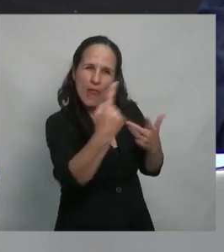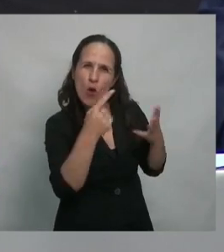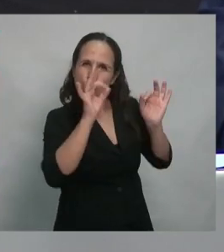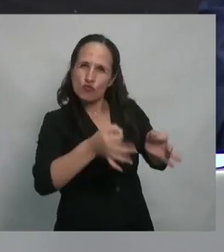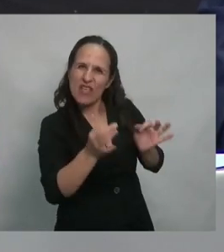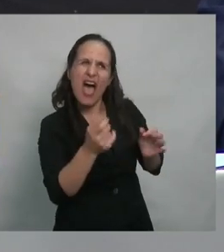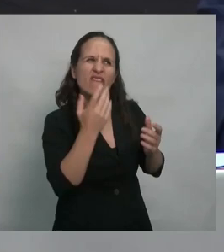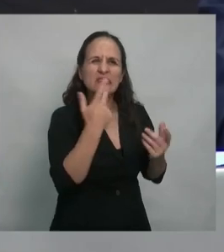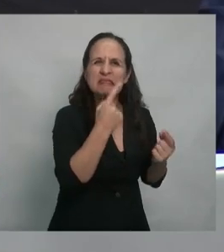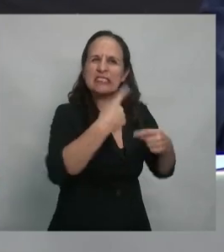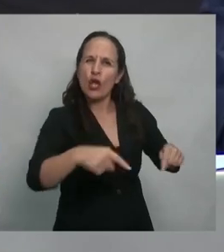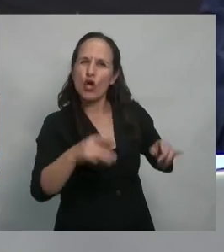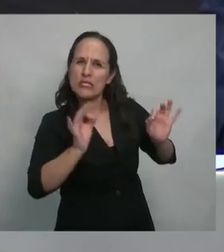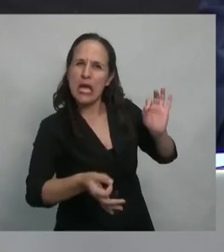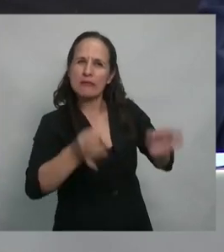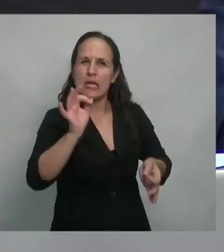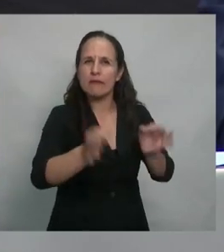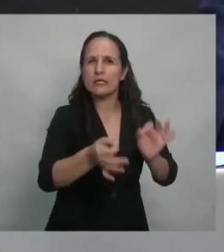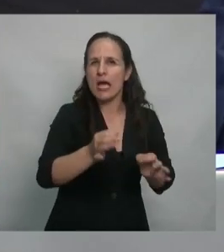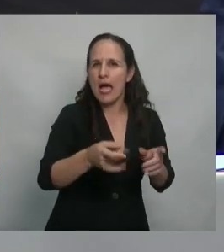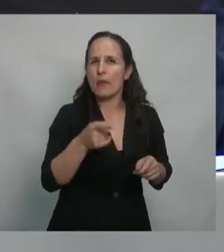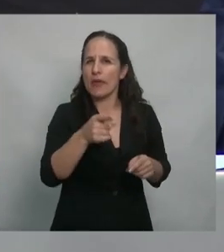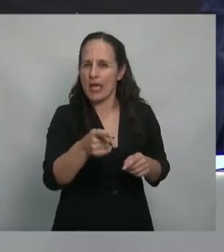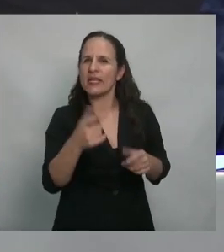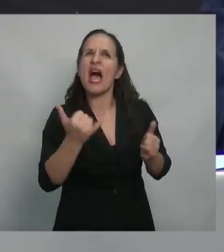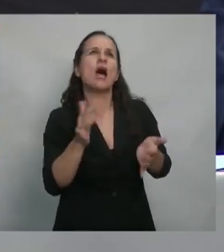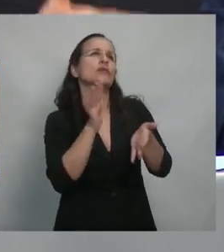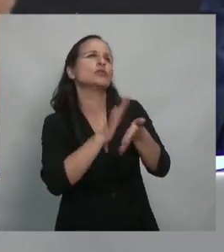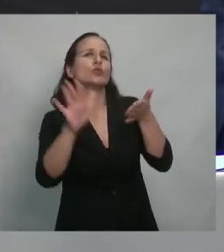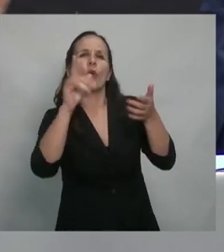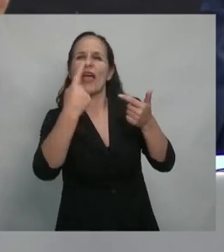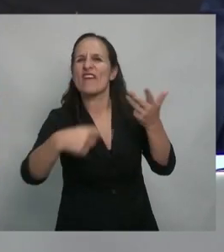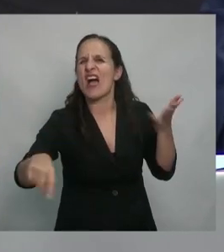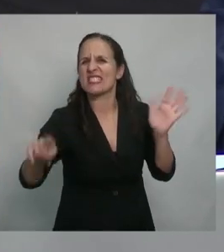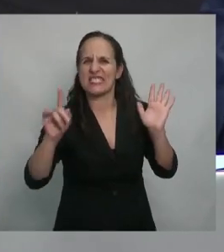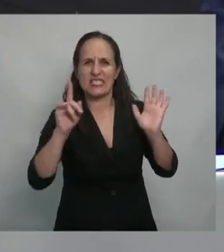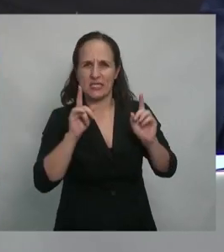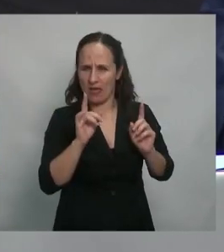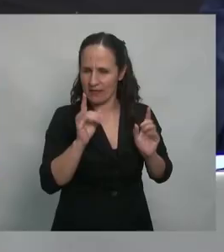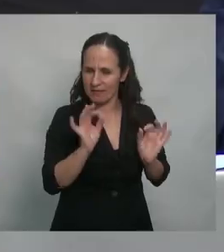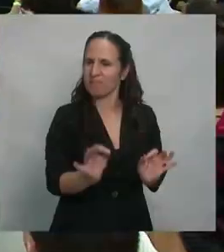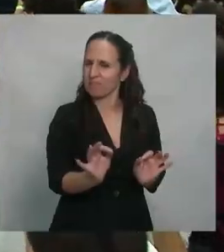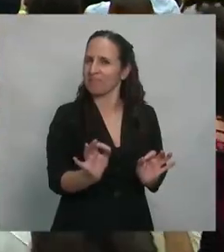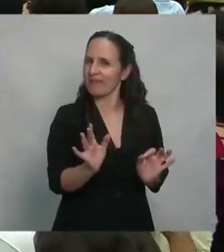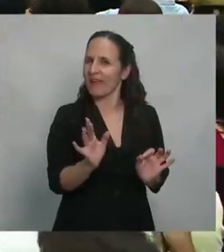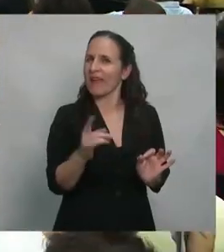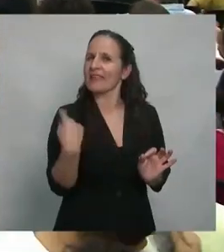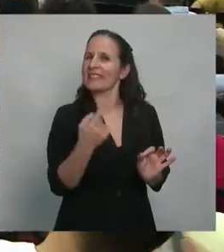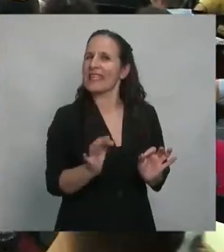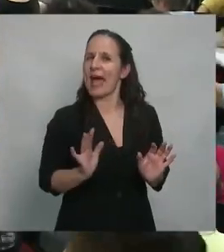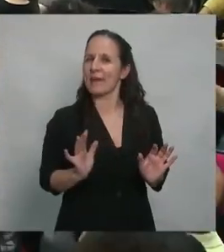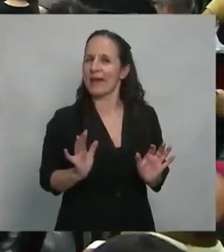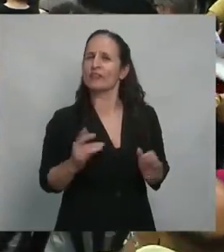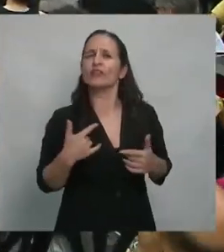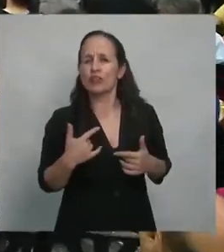lo que todos los días vemos nos enteramos que pueden ser fake news o cualquier otra cosa. También exige entonces por parte de